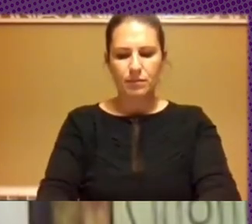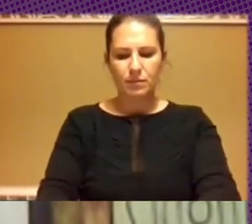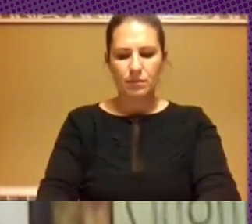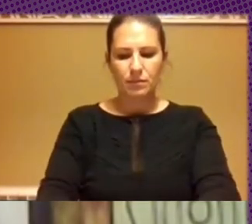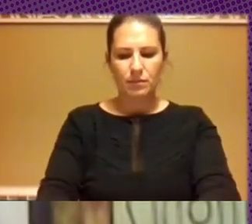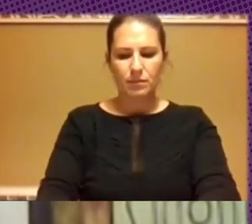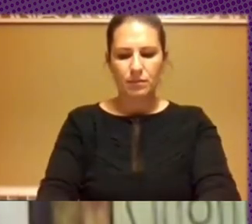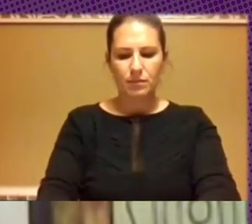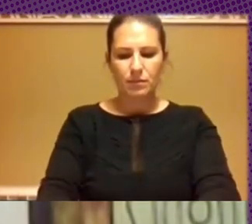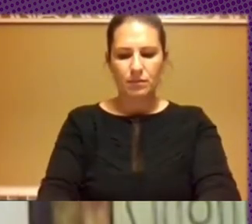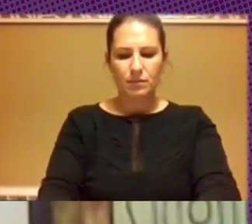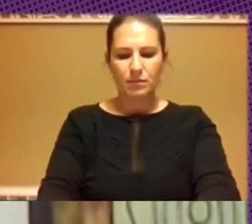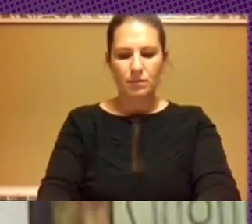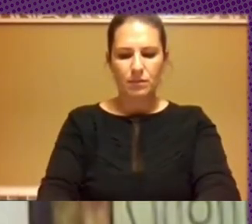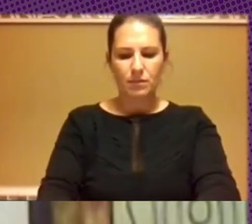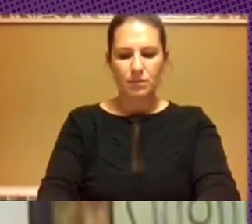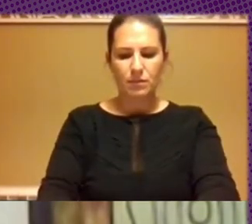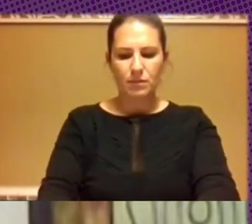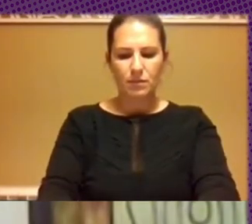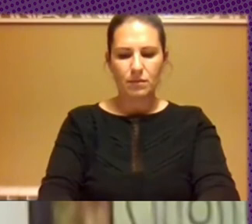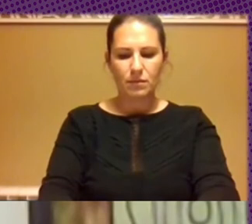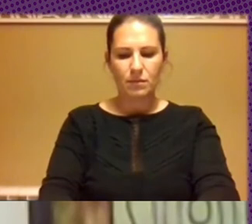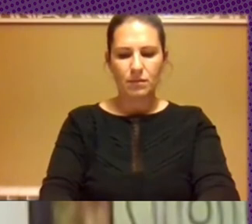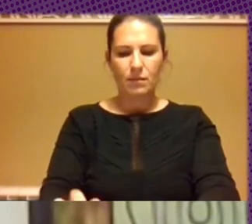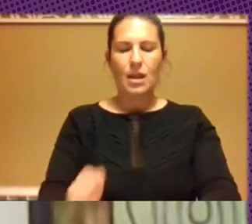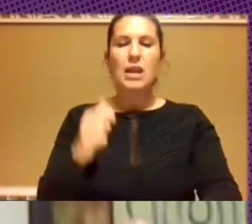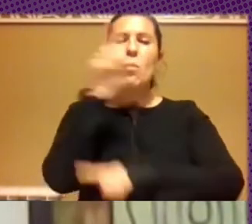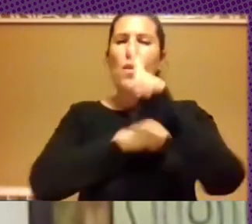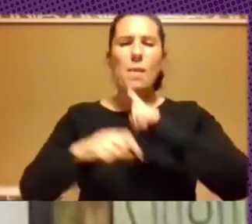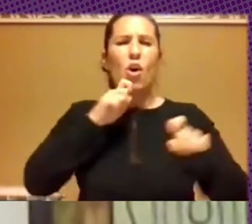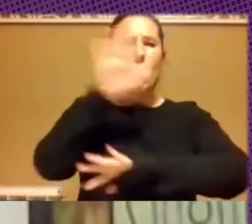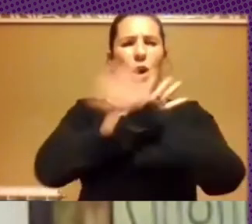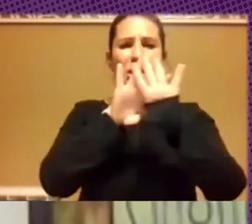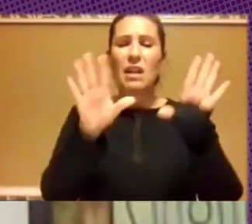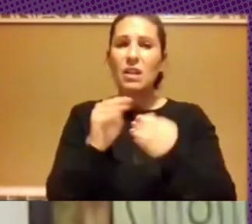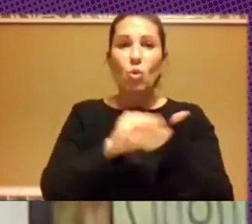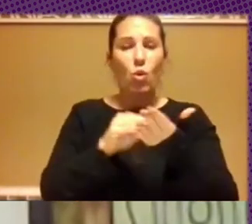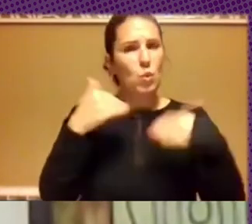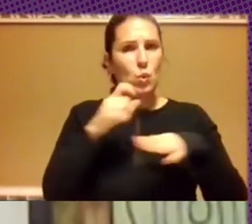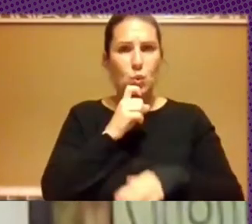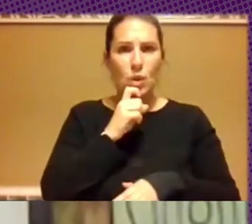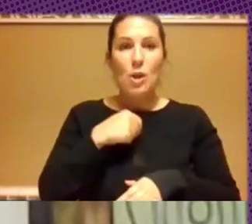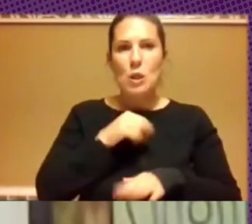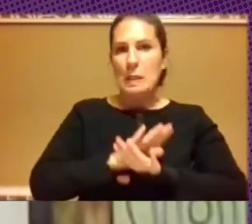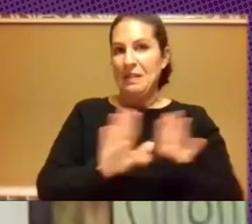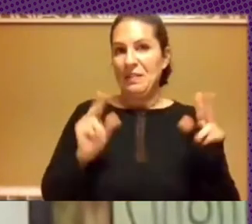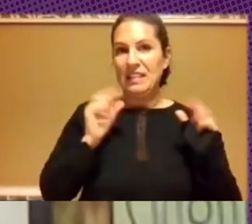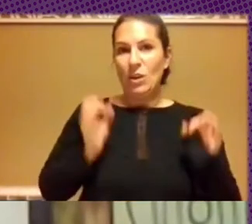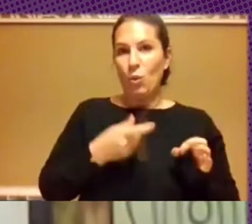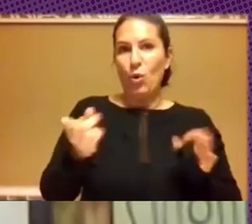es un problema sumamente complejo y muy difícil sintetizar soluciones pero lo dejo por aquí que seguro a mis colegas de mesa se les ocurrirán